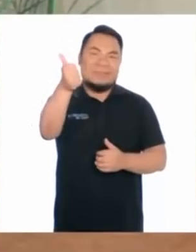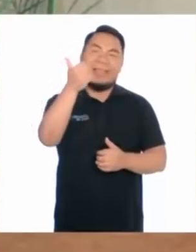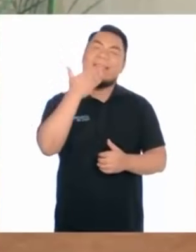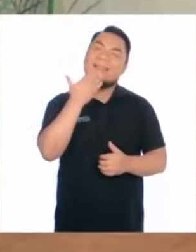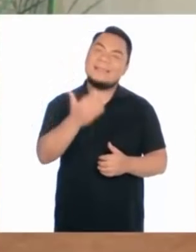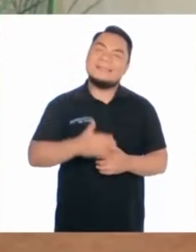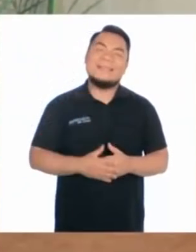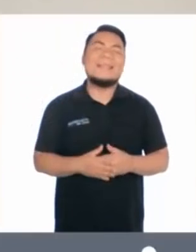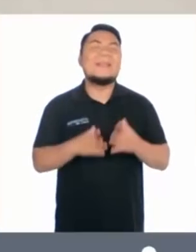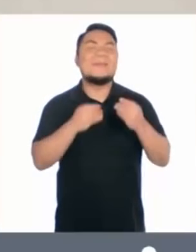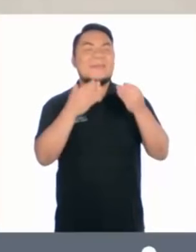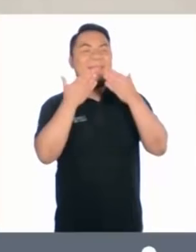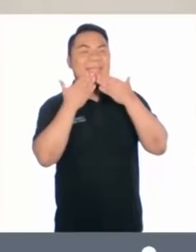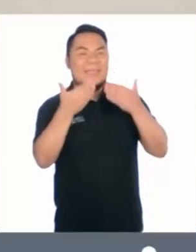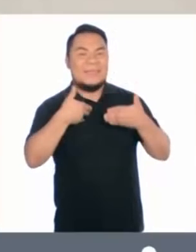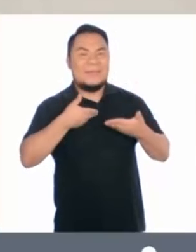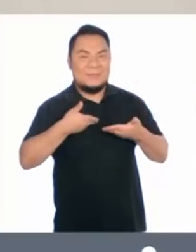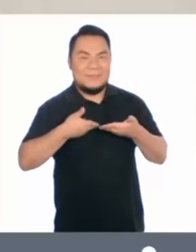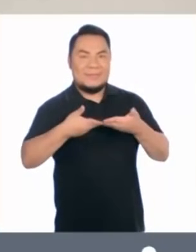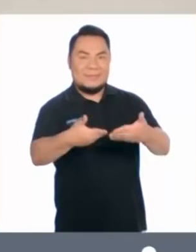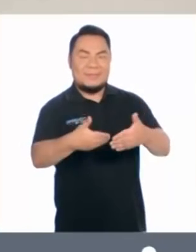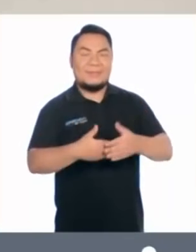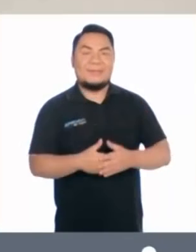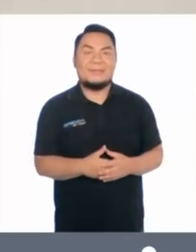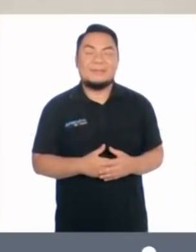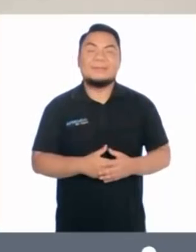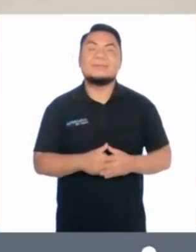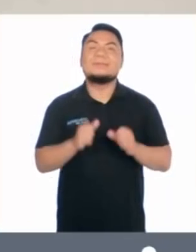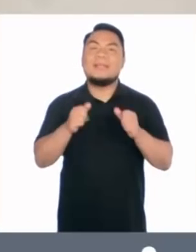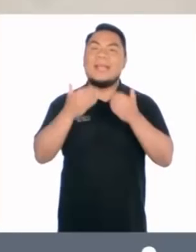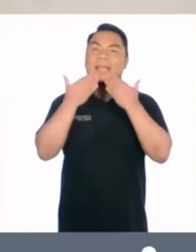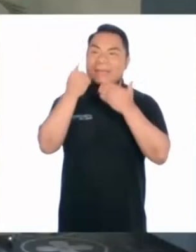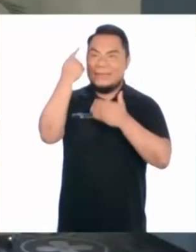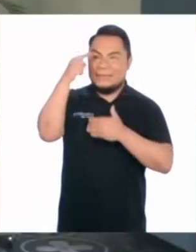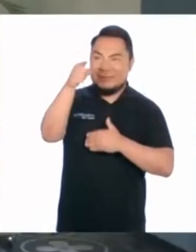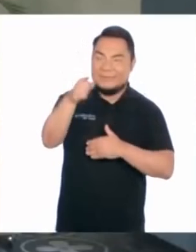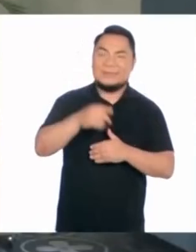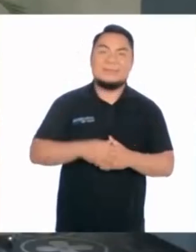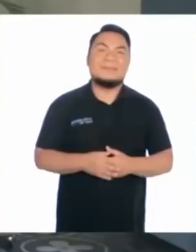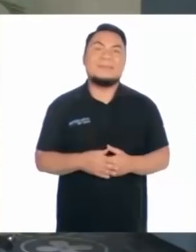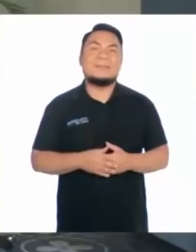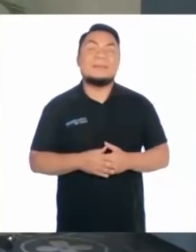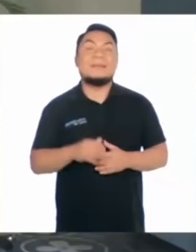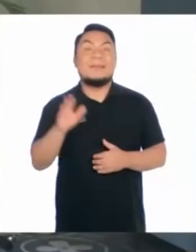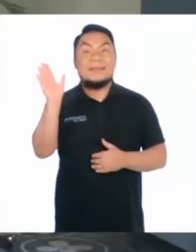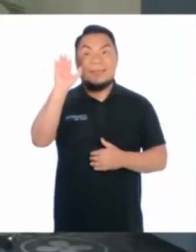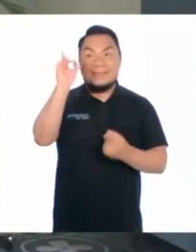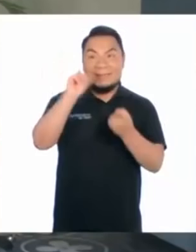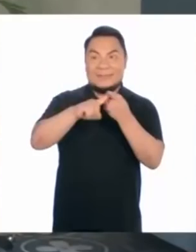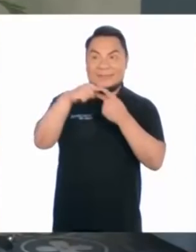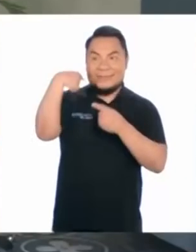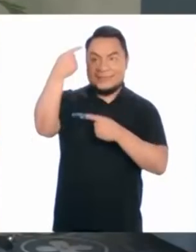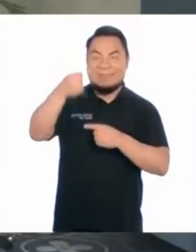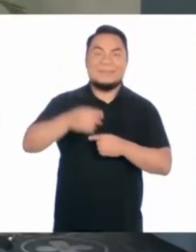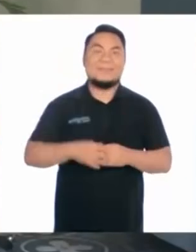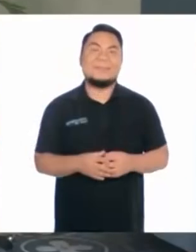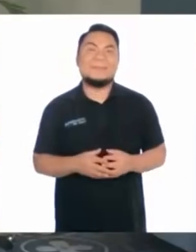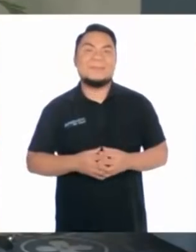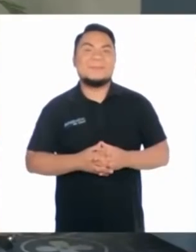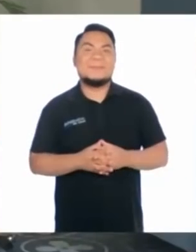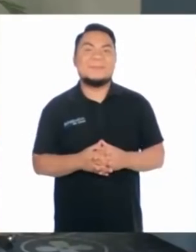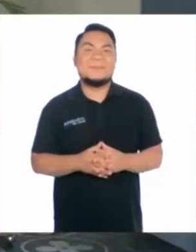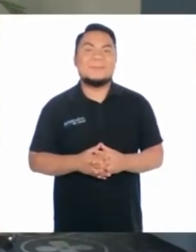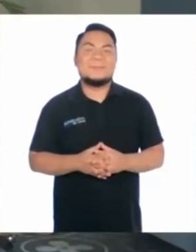genia! Muchas gracias por la invitación. Gracias a ti, Alessandra. ¡Nos vemos!